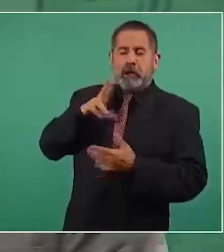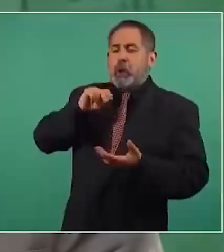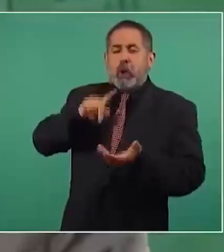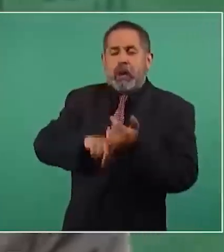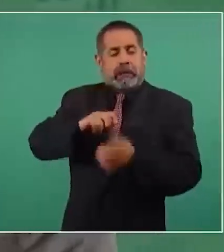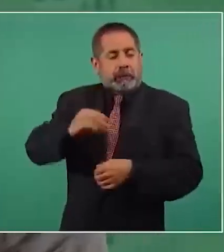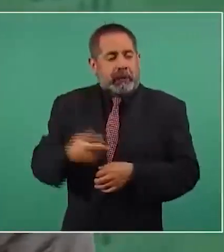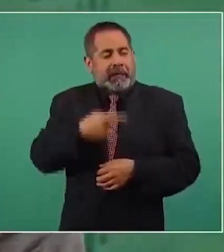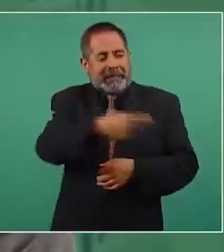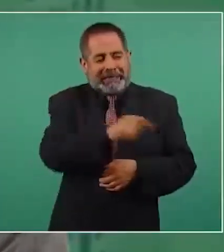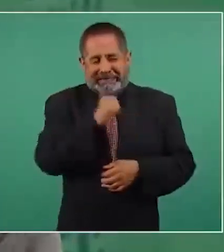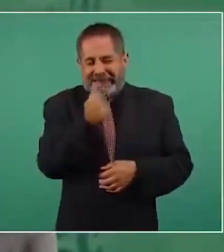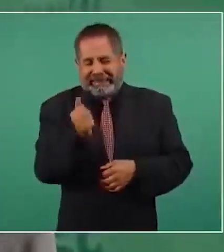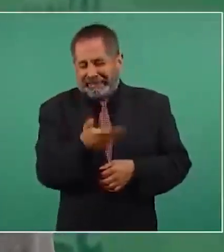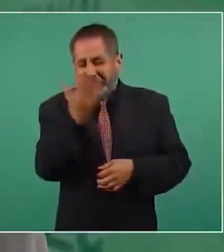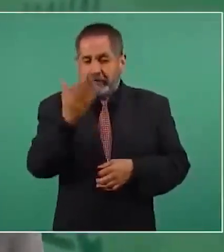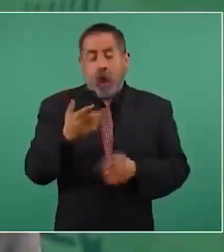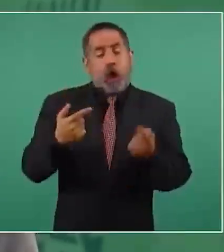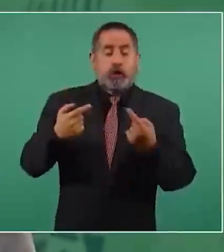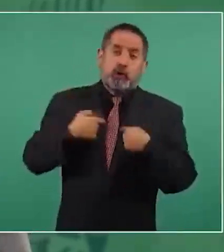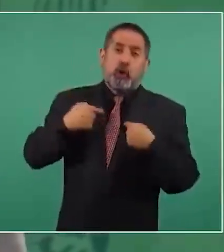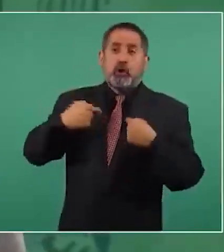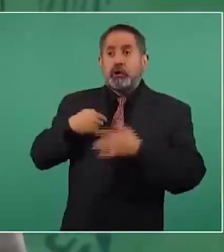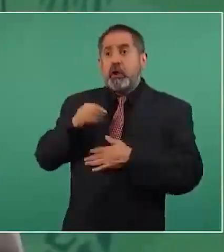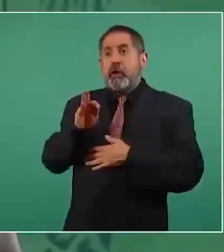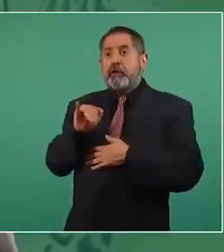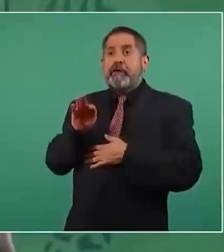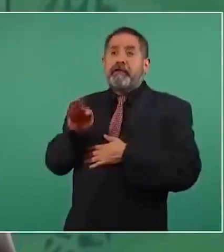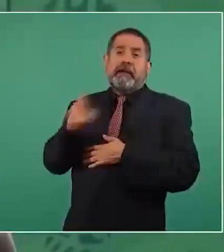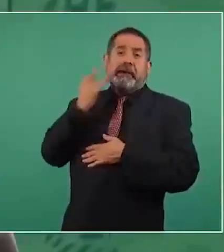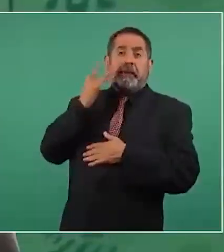pero se asumen como fifís.